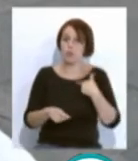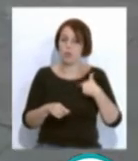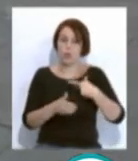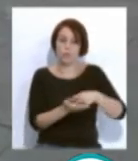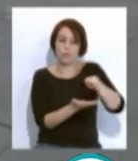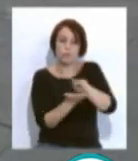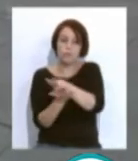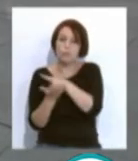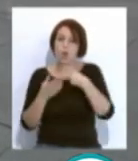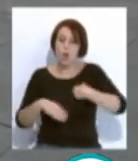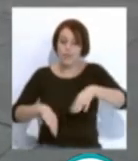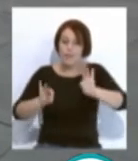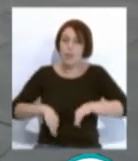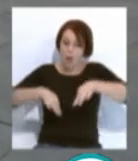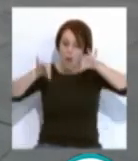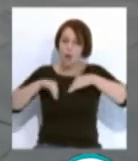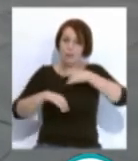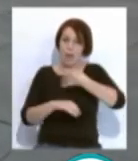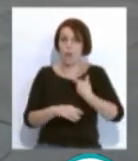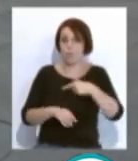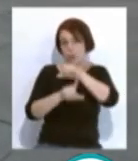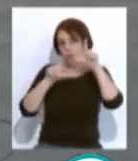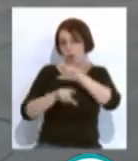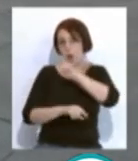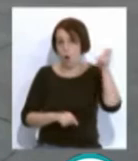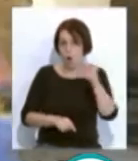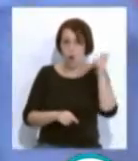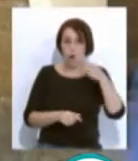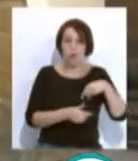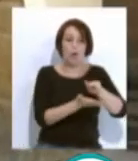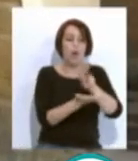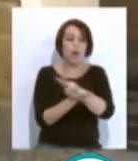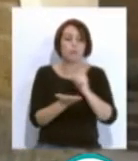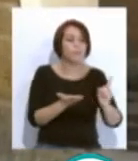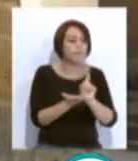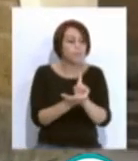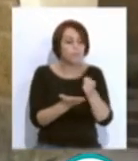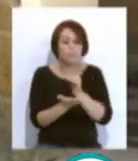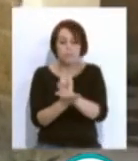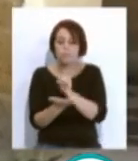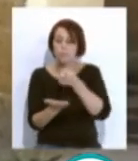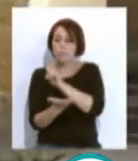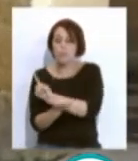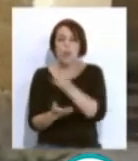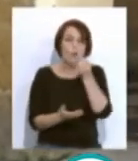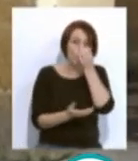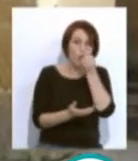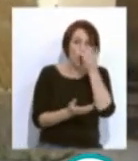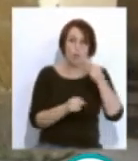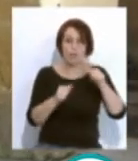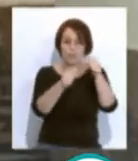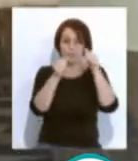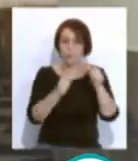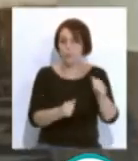bajo sábanas blancas, otro de los protagonistas de la movilización pasaba de cadáver en cadáver colocando una flor y un certificado de